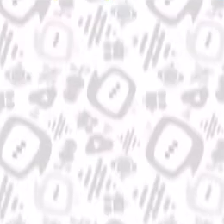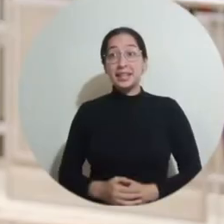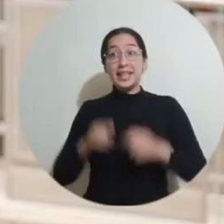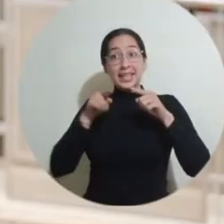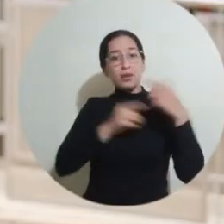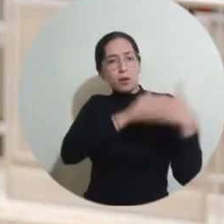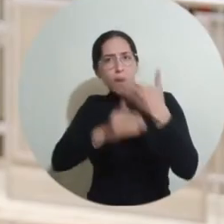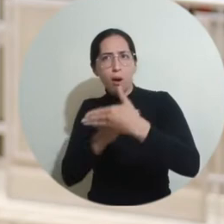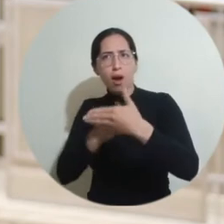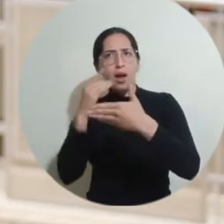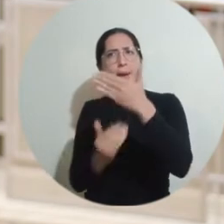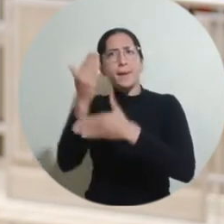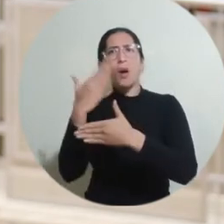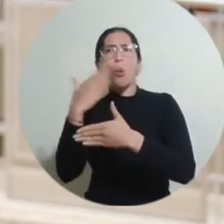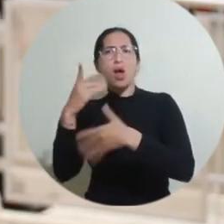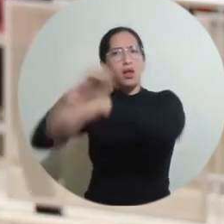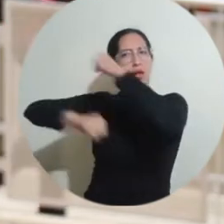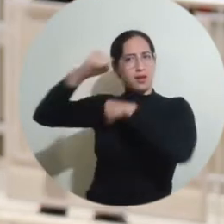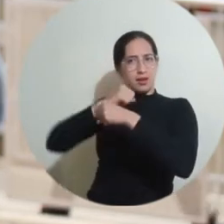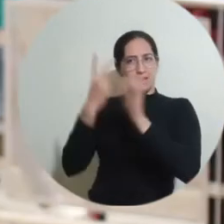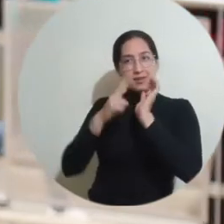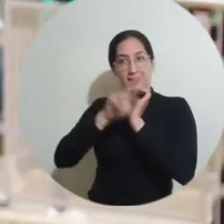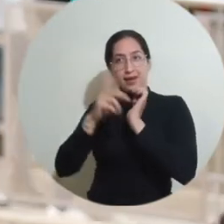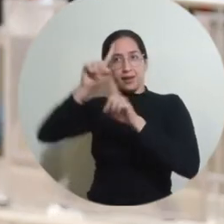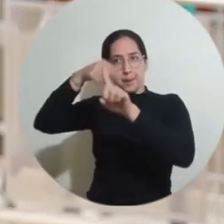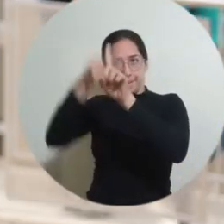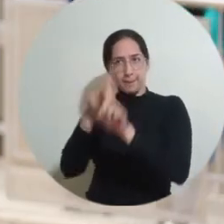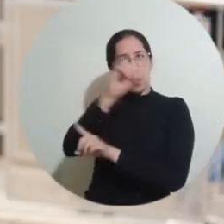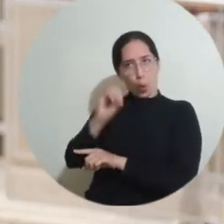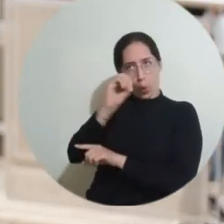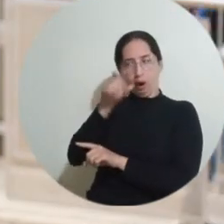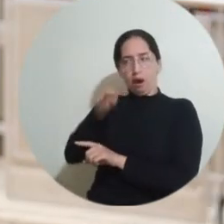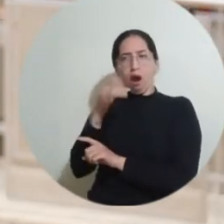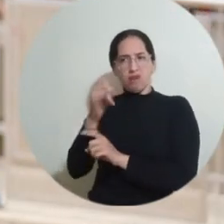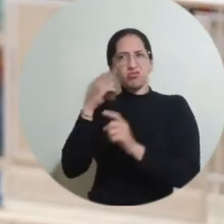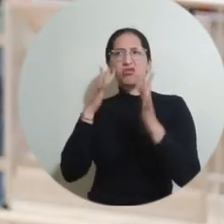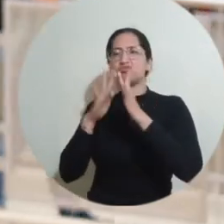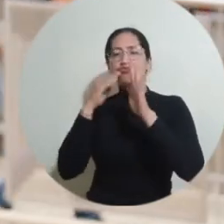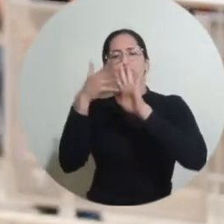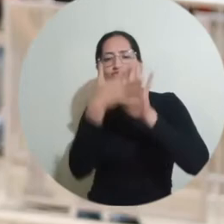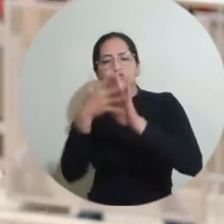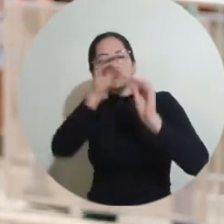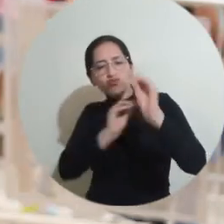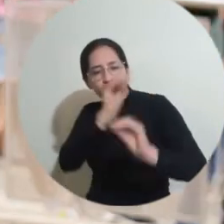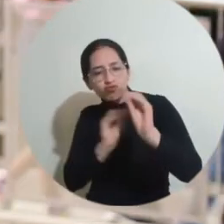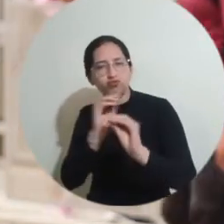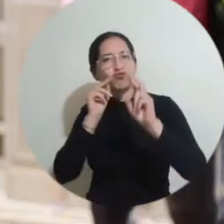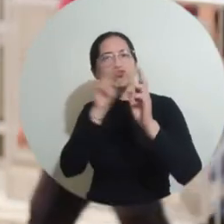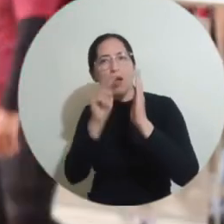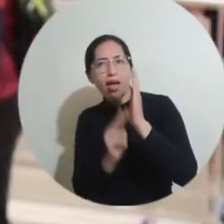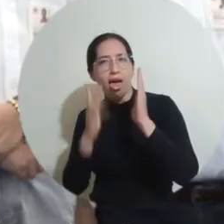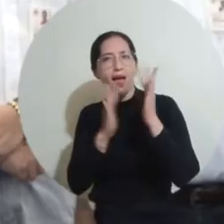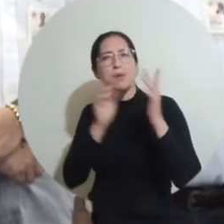Este proceso lo surtimos en octubre del año anterior y ACEU ponderó muy bien nuestro formato de elegibilidad en